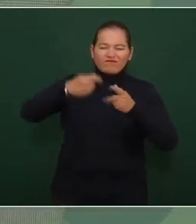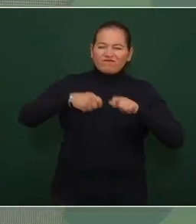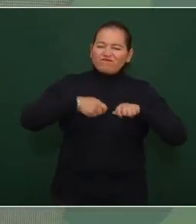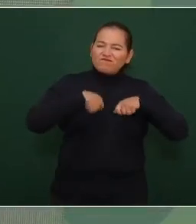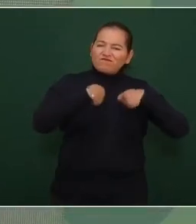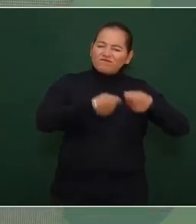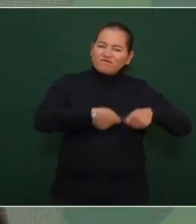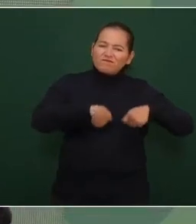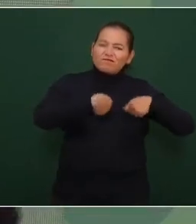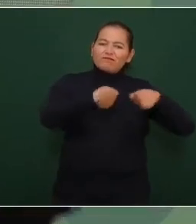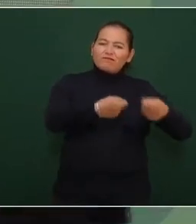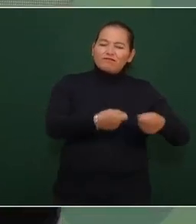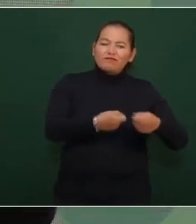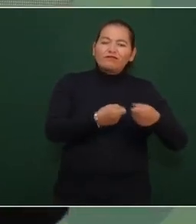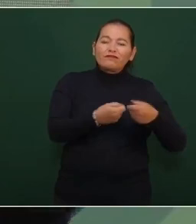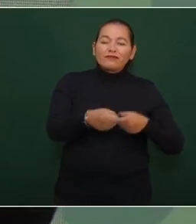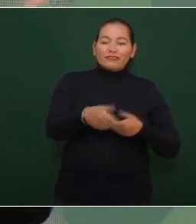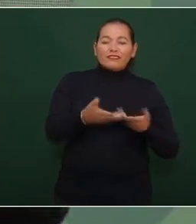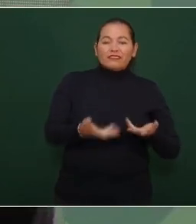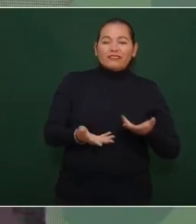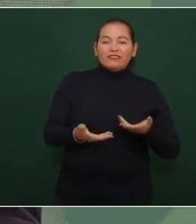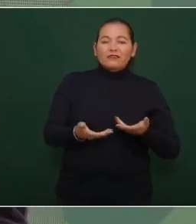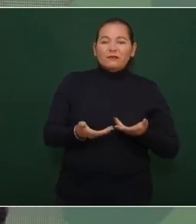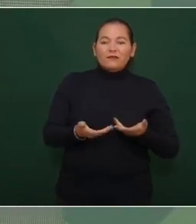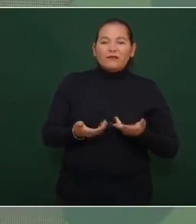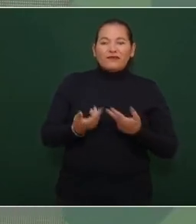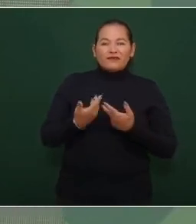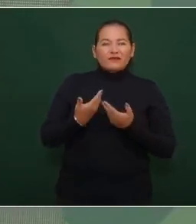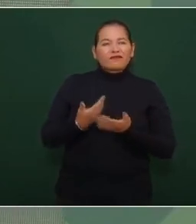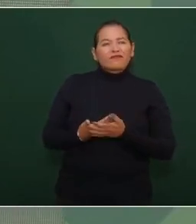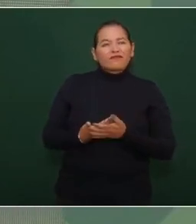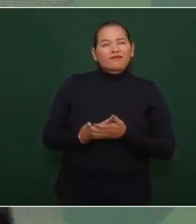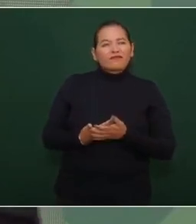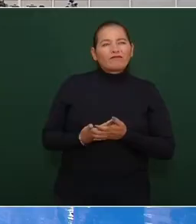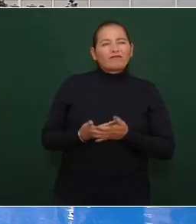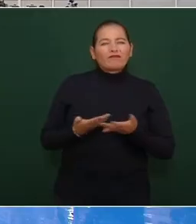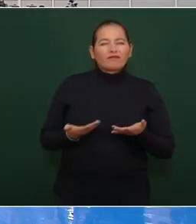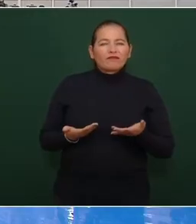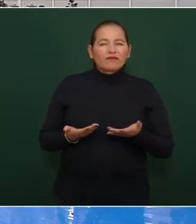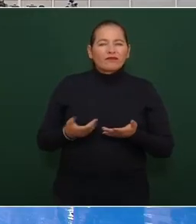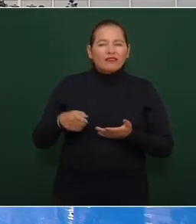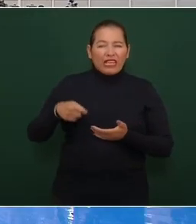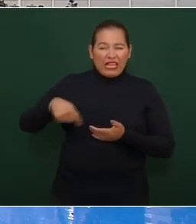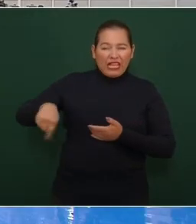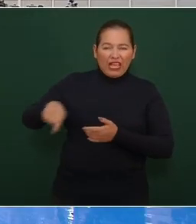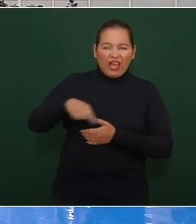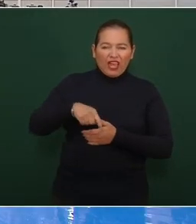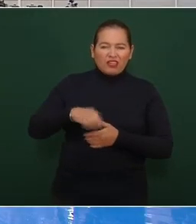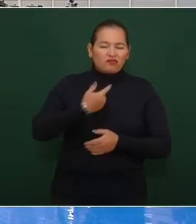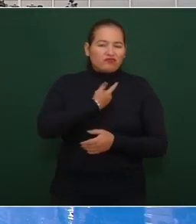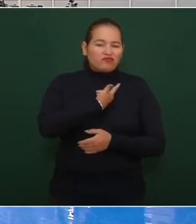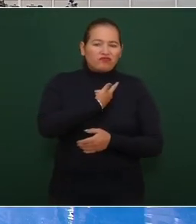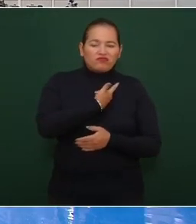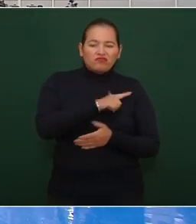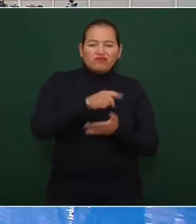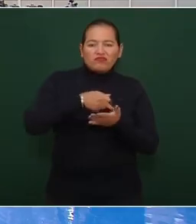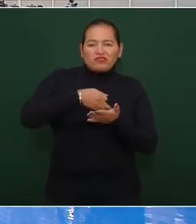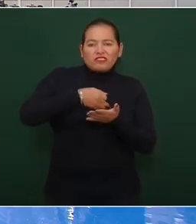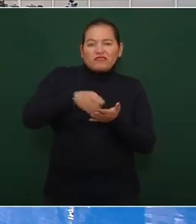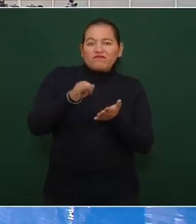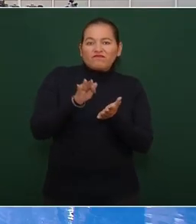a ellos no les caen bien nuestros héroes a los conservadores